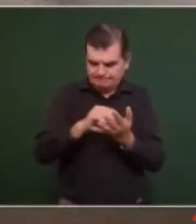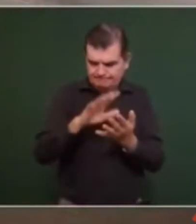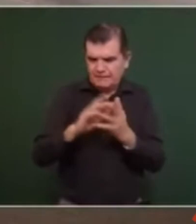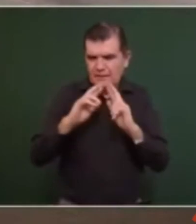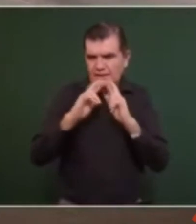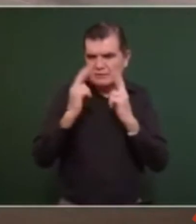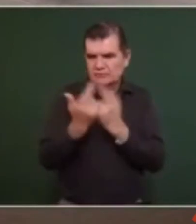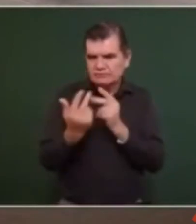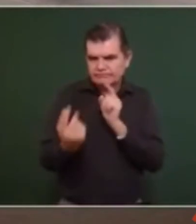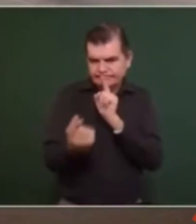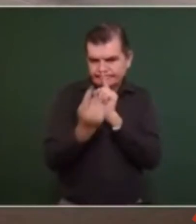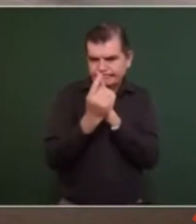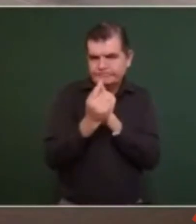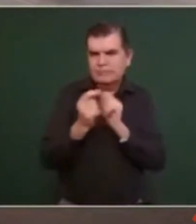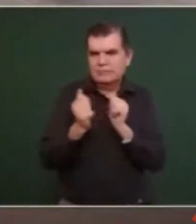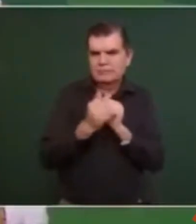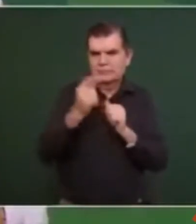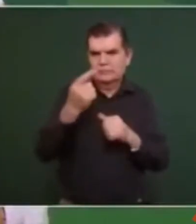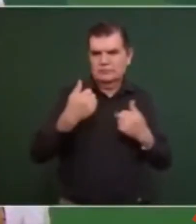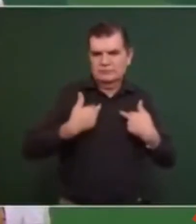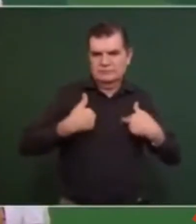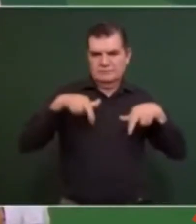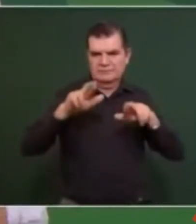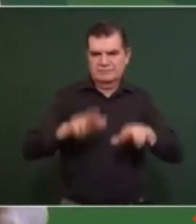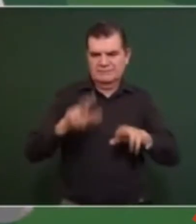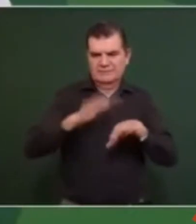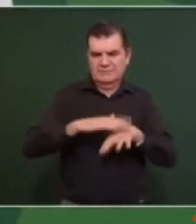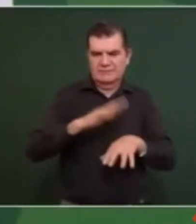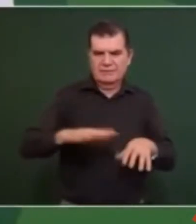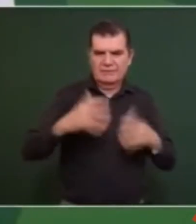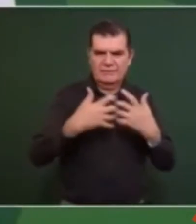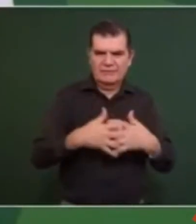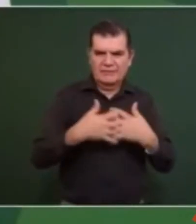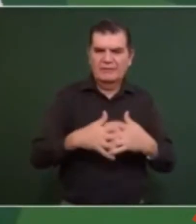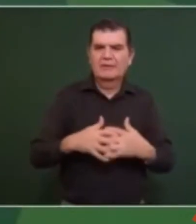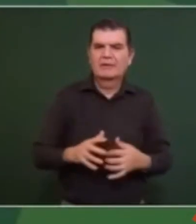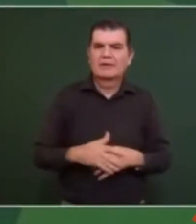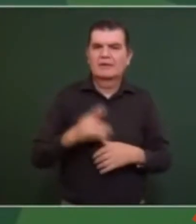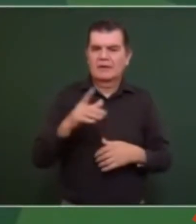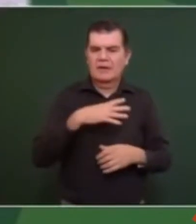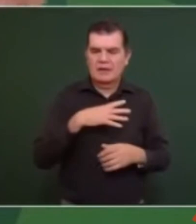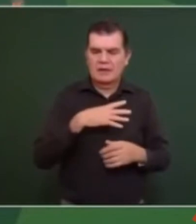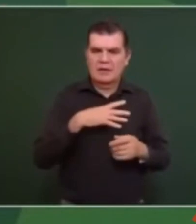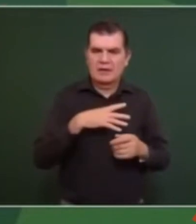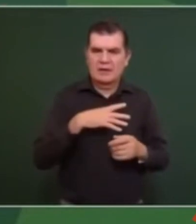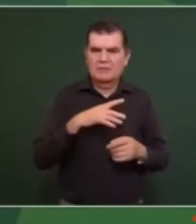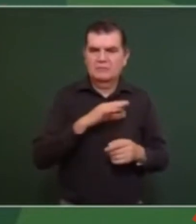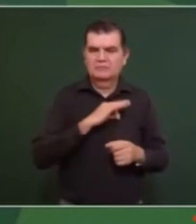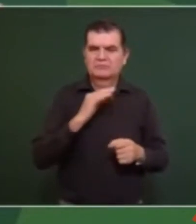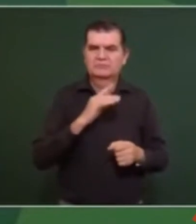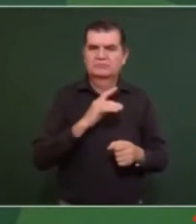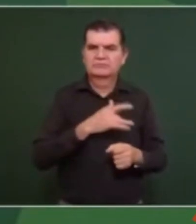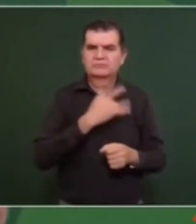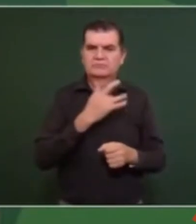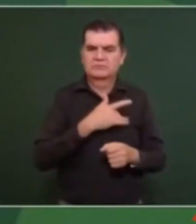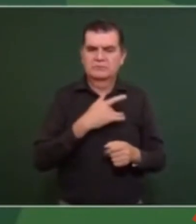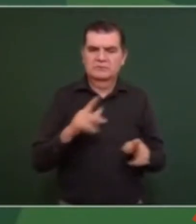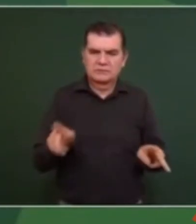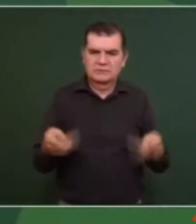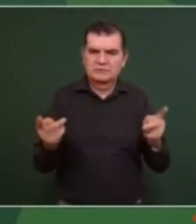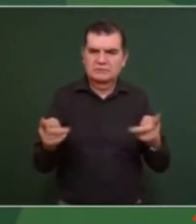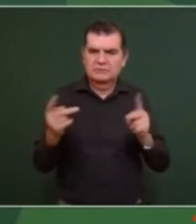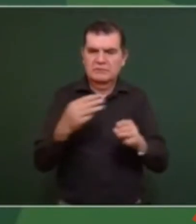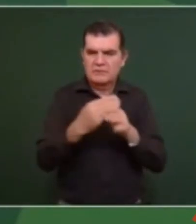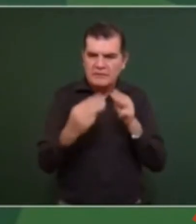una reunión que tuvimos con los representantes del sector empresarial de que se va a procurar que lo que se venda